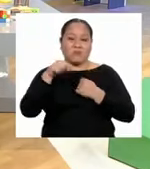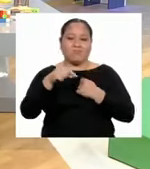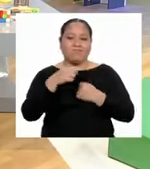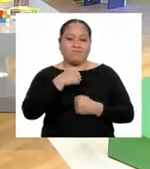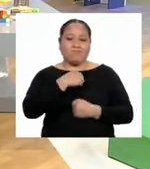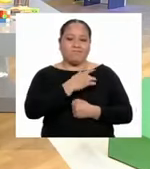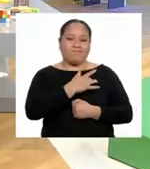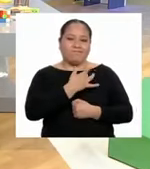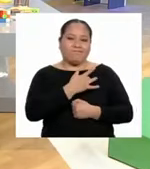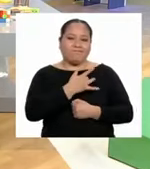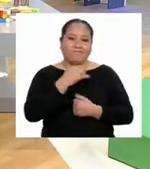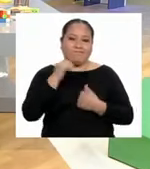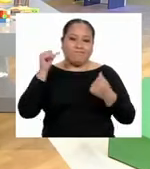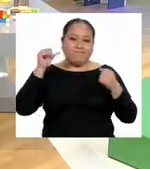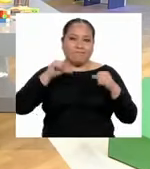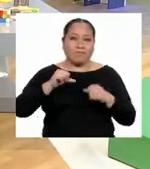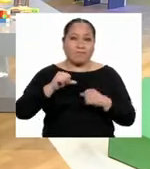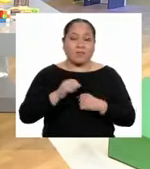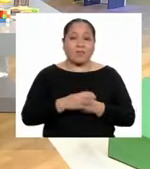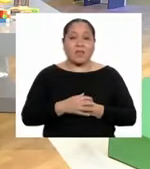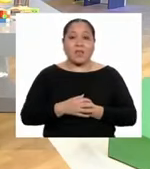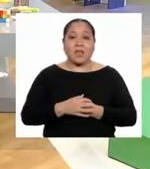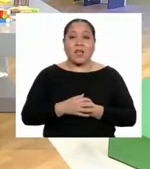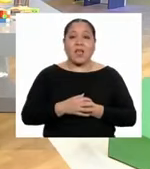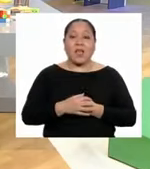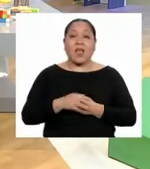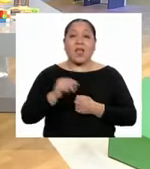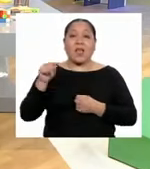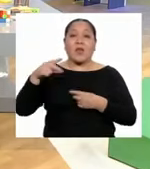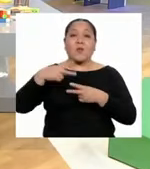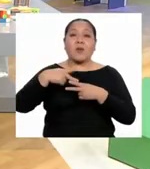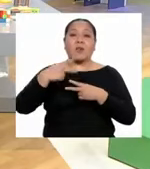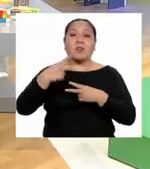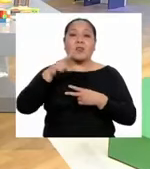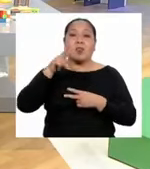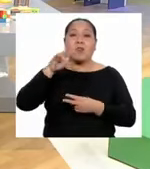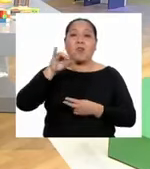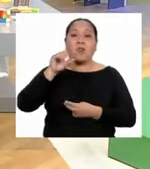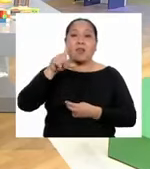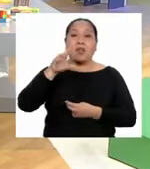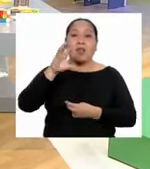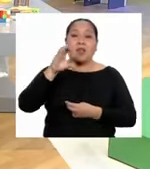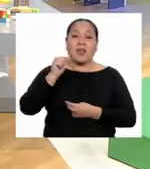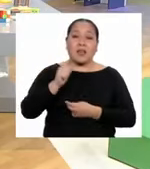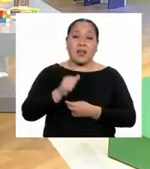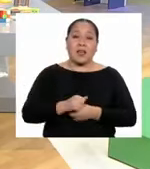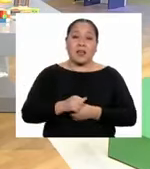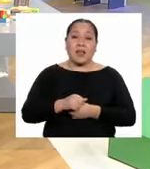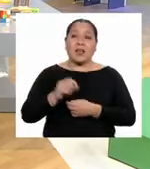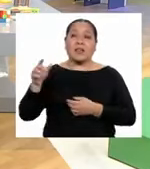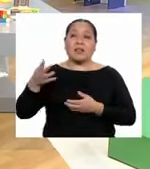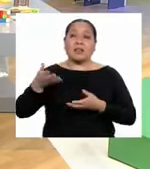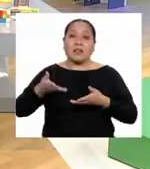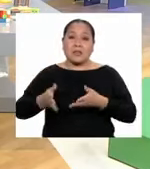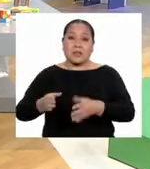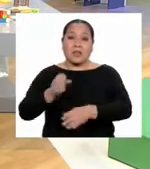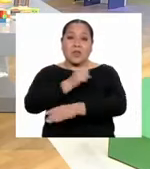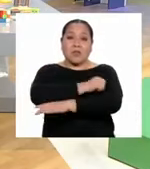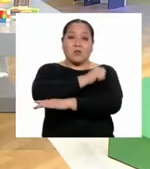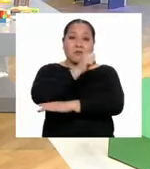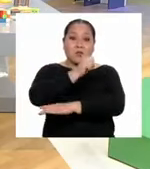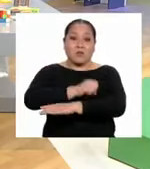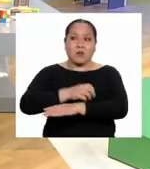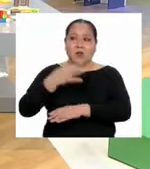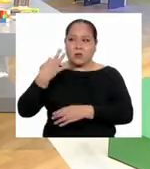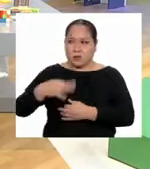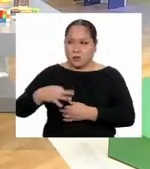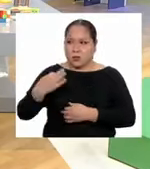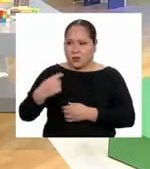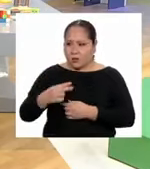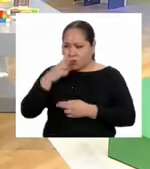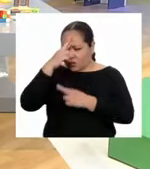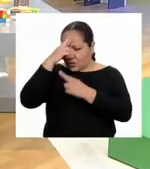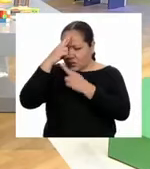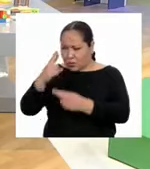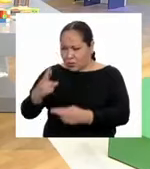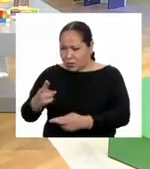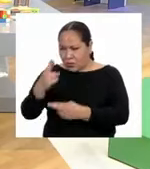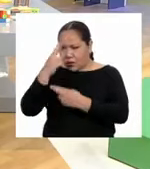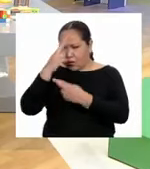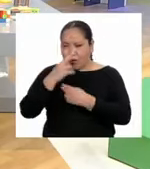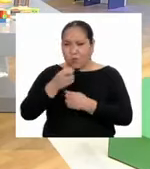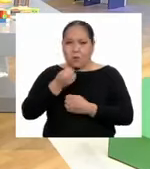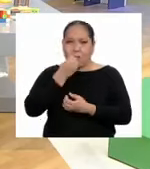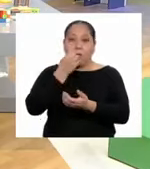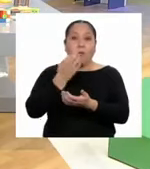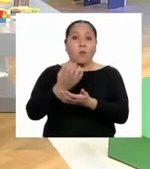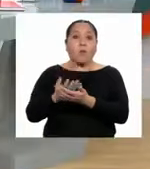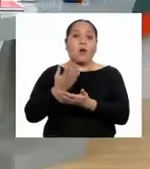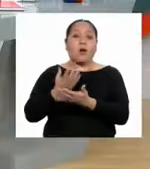Pues fue el turno de los Vilca, una familia de procedencia andina y con quienes siempre hemos sido respetuosos y tenemos una